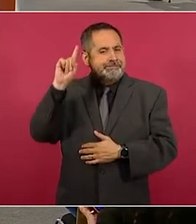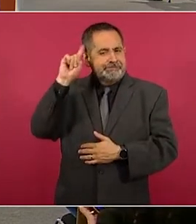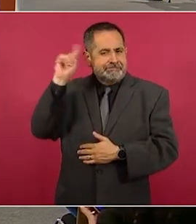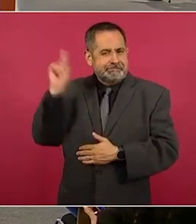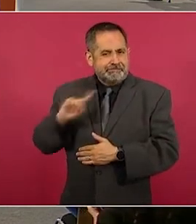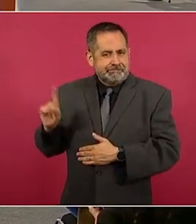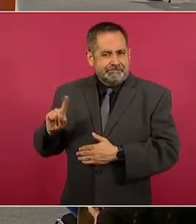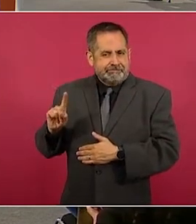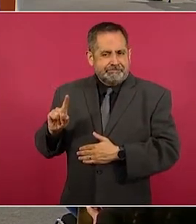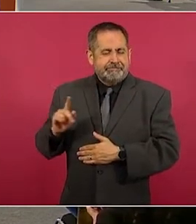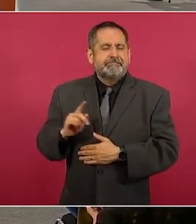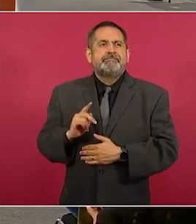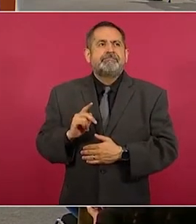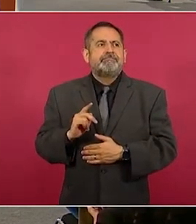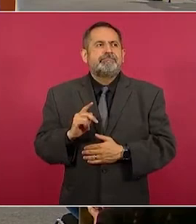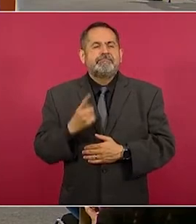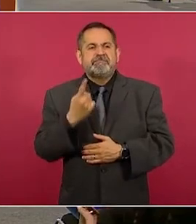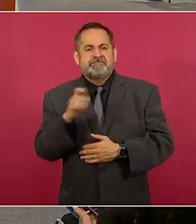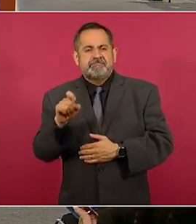170 mil.